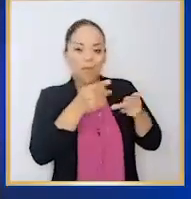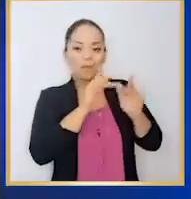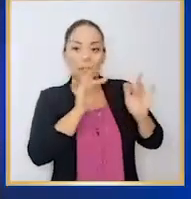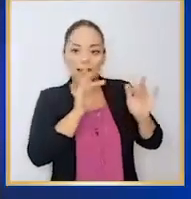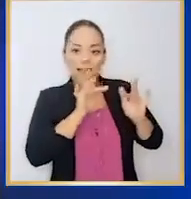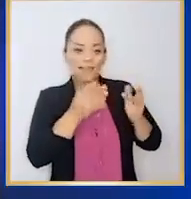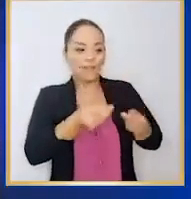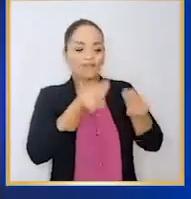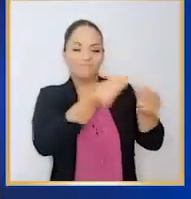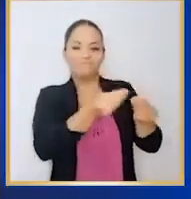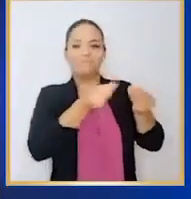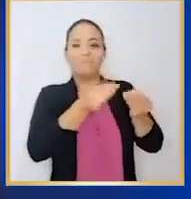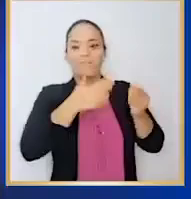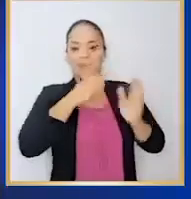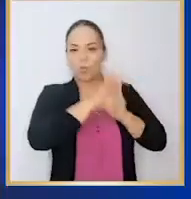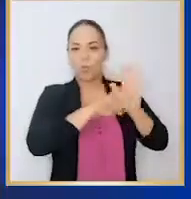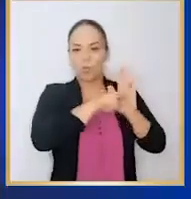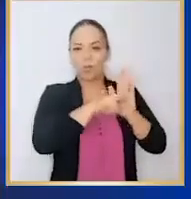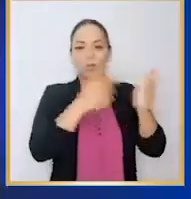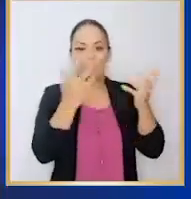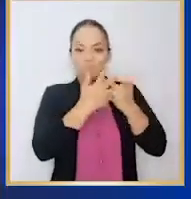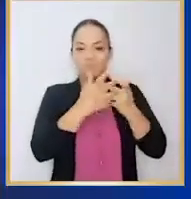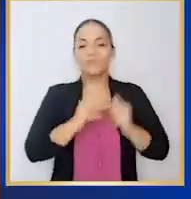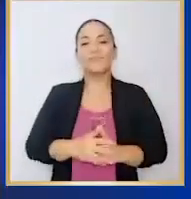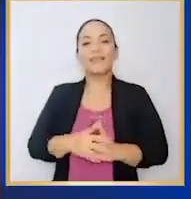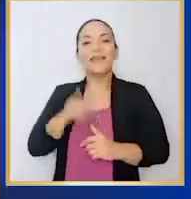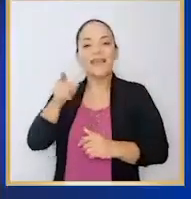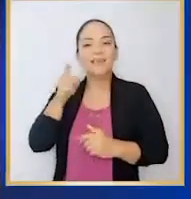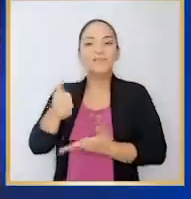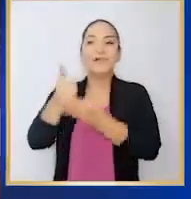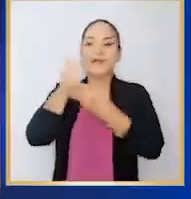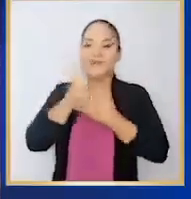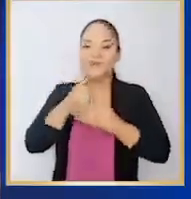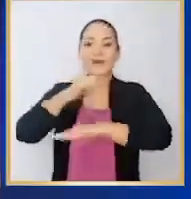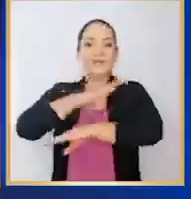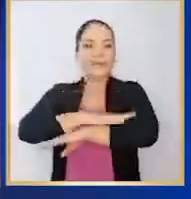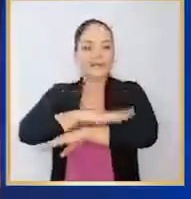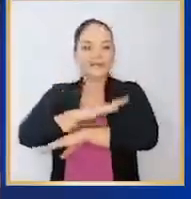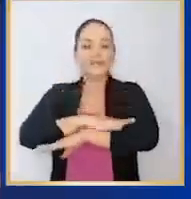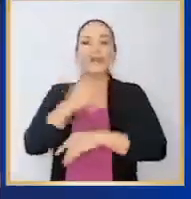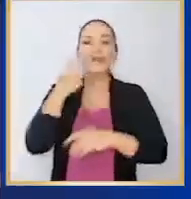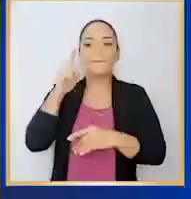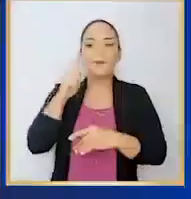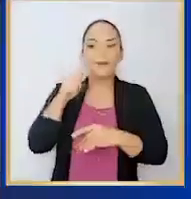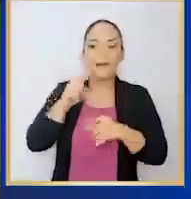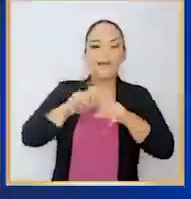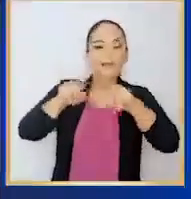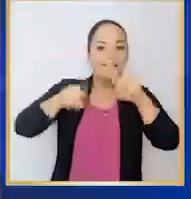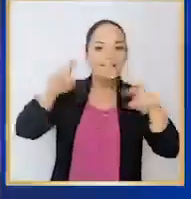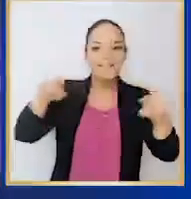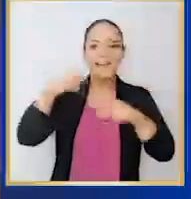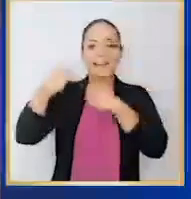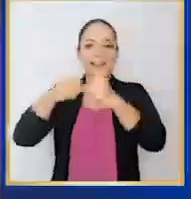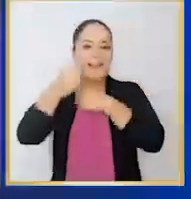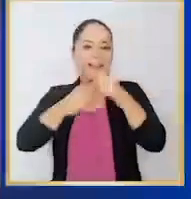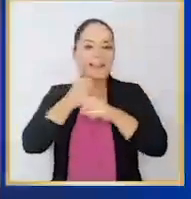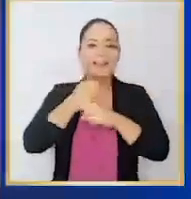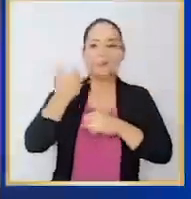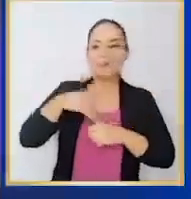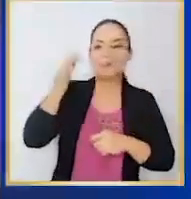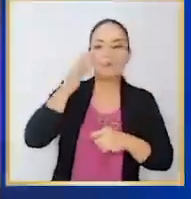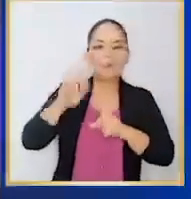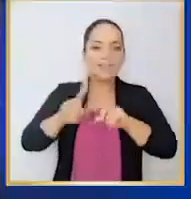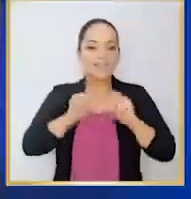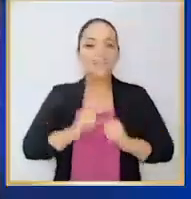vacantes que se adaptaban a mis necesidades. Esta forma nos ayuda a atraer diversidad de género, de edades,